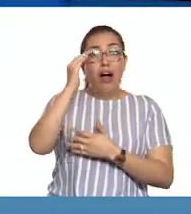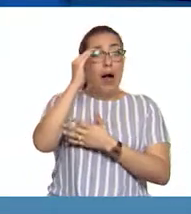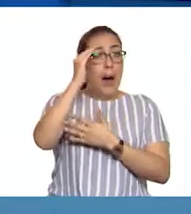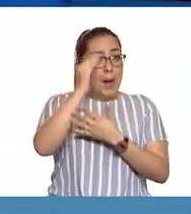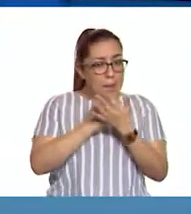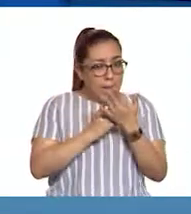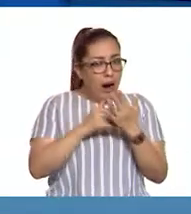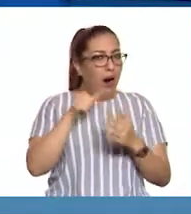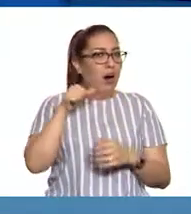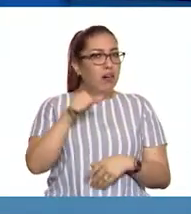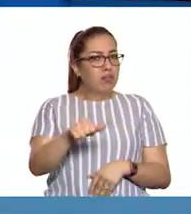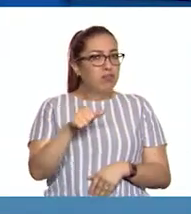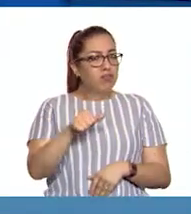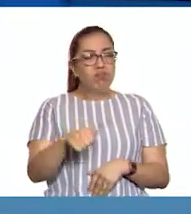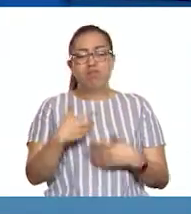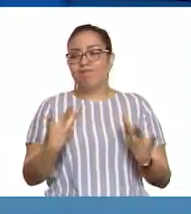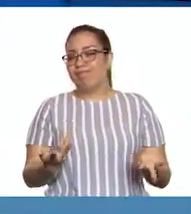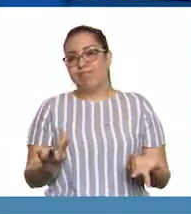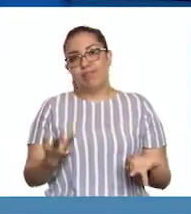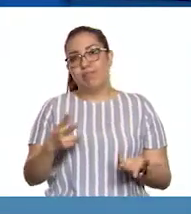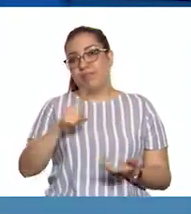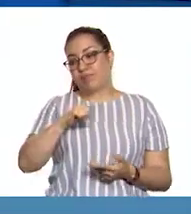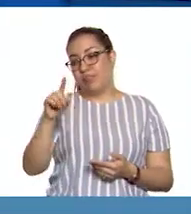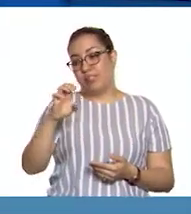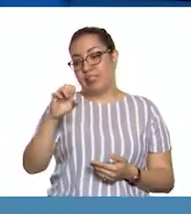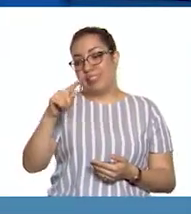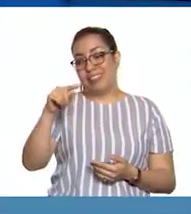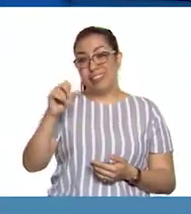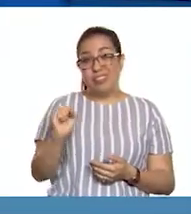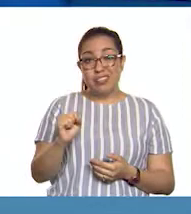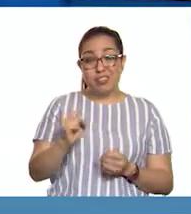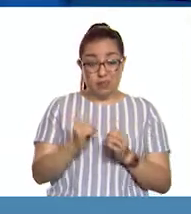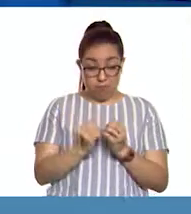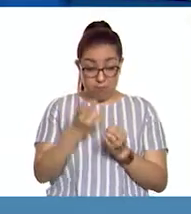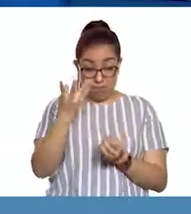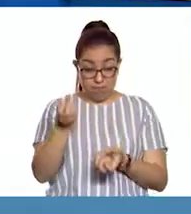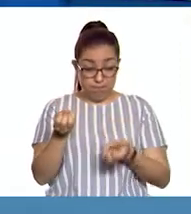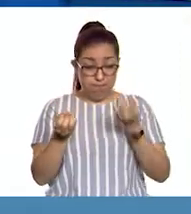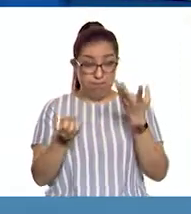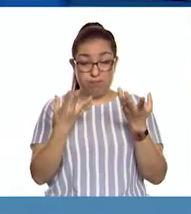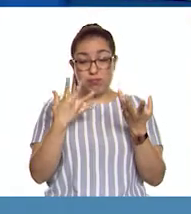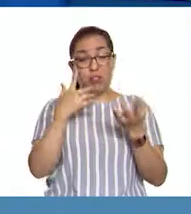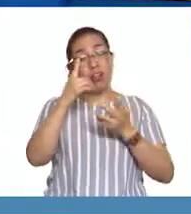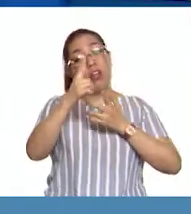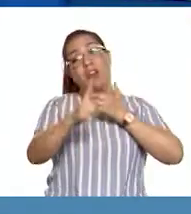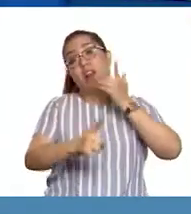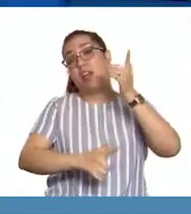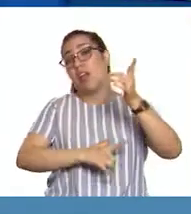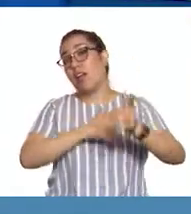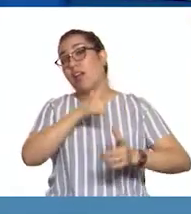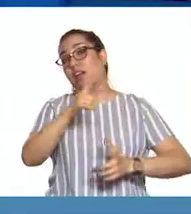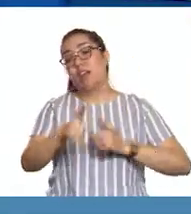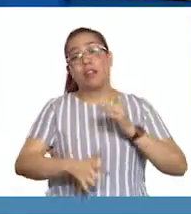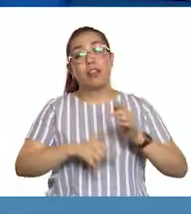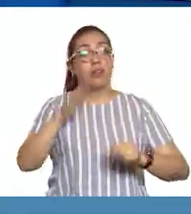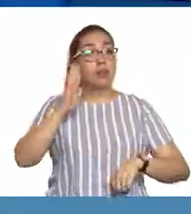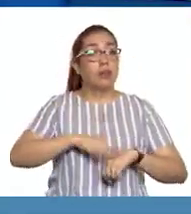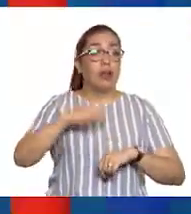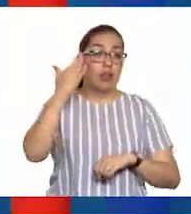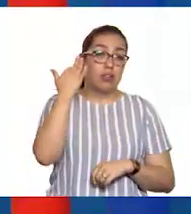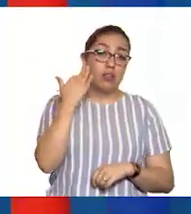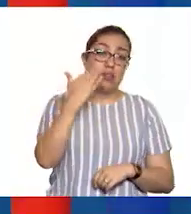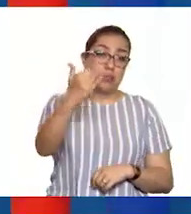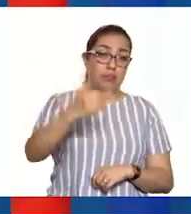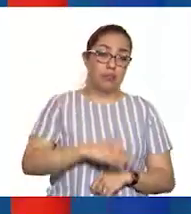grados Celsius, el crecimiento de las setas es muy lento y tardarían más en madurar y ser cosechadas.